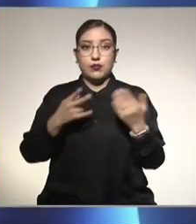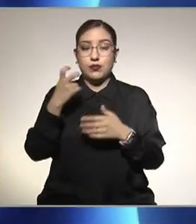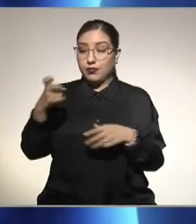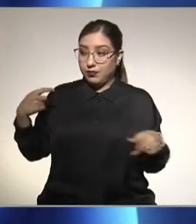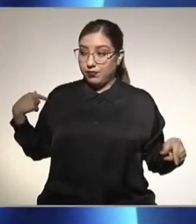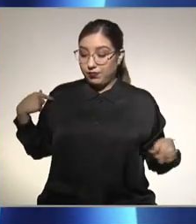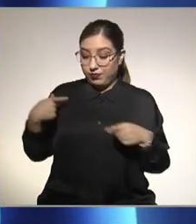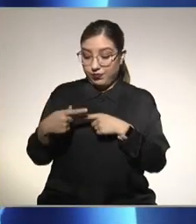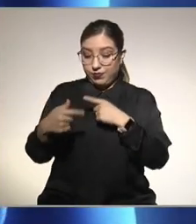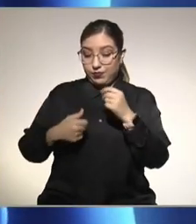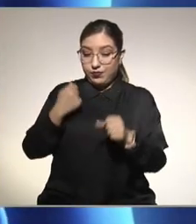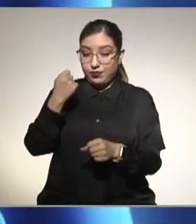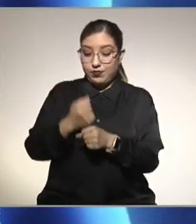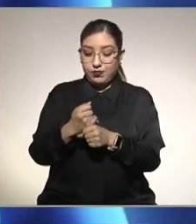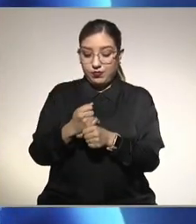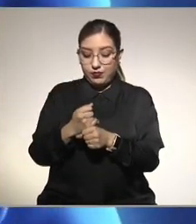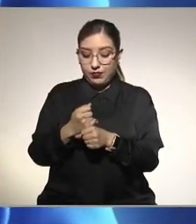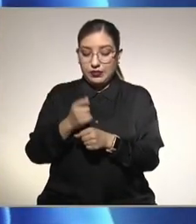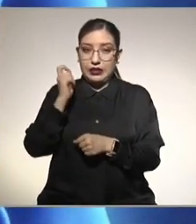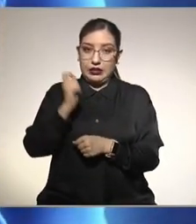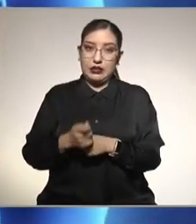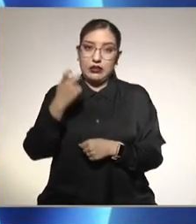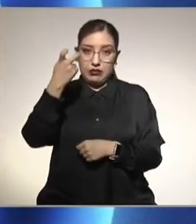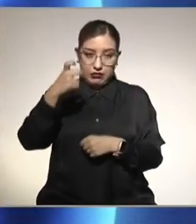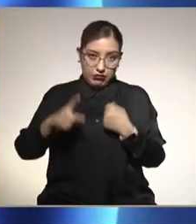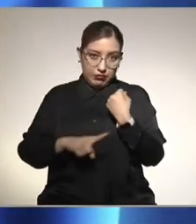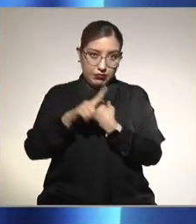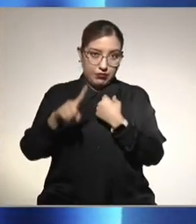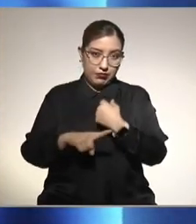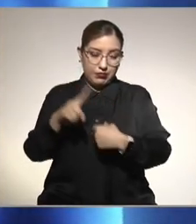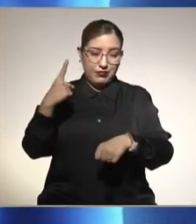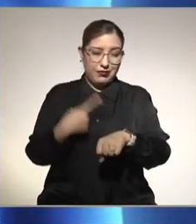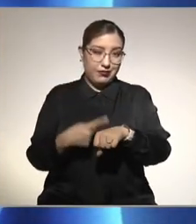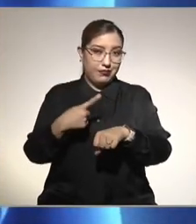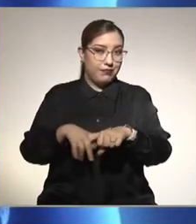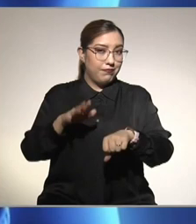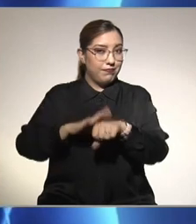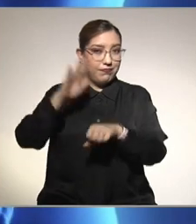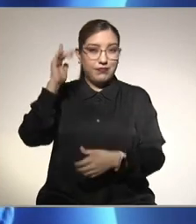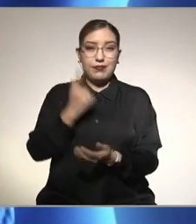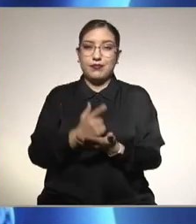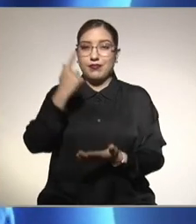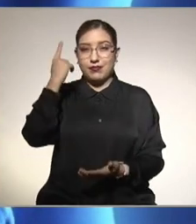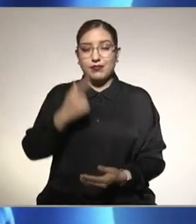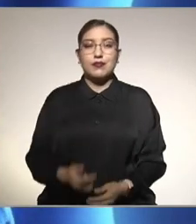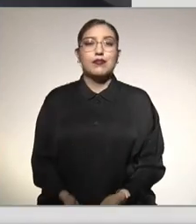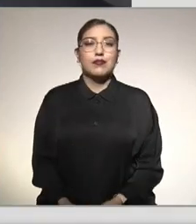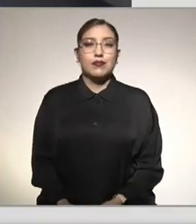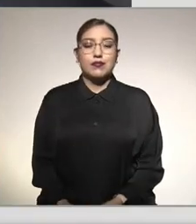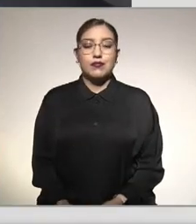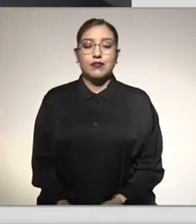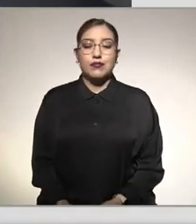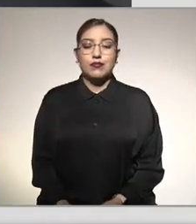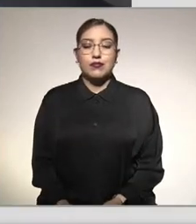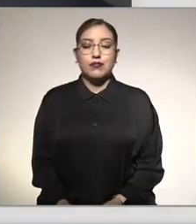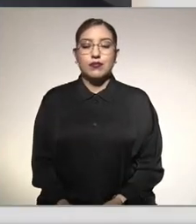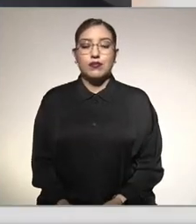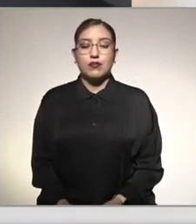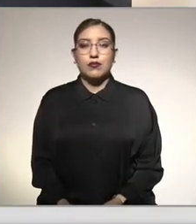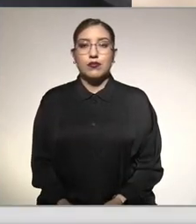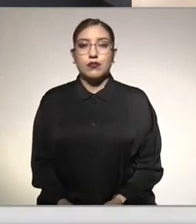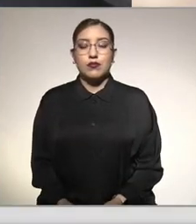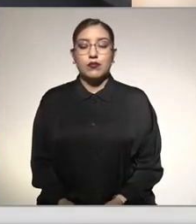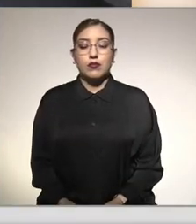décadas se ha convertido en una de las enfermedades crónicas más comunes. Mujeres más de